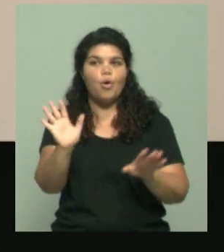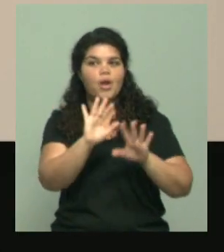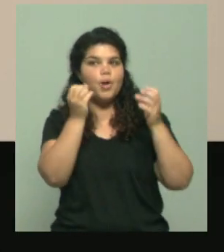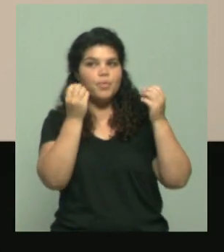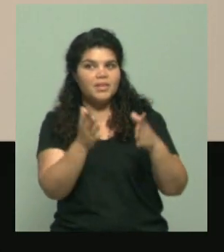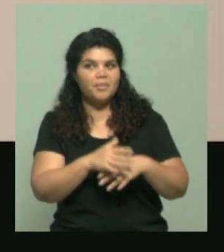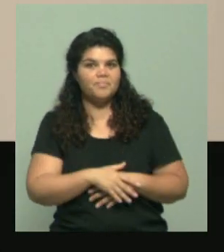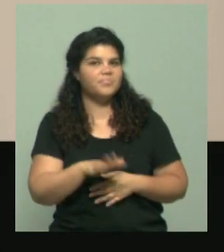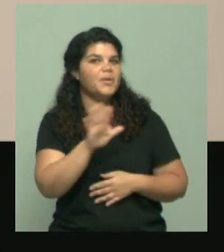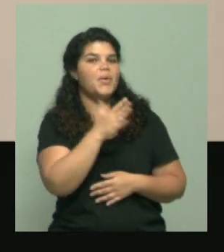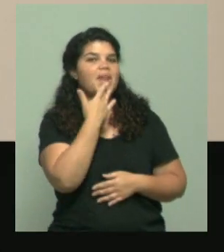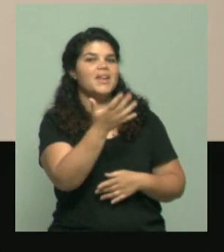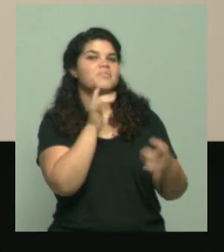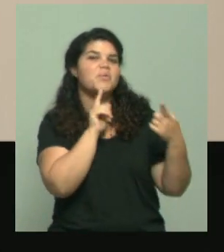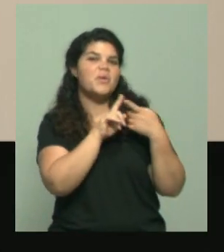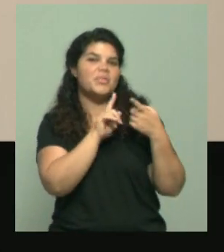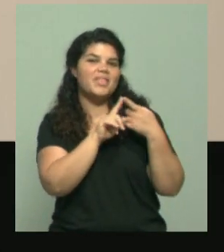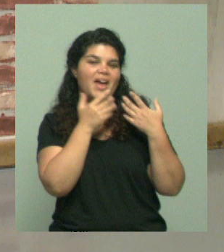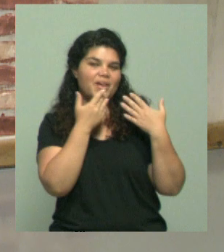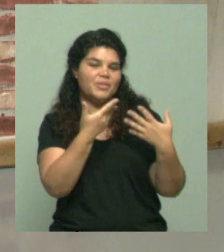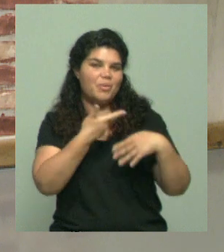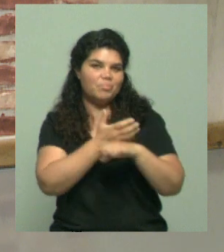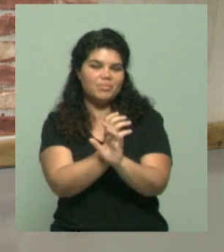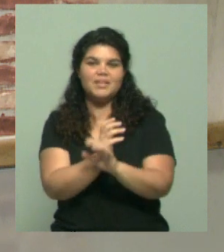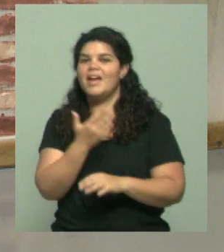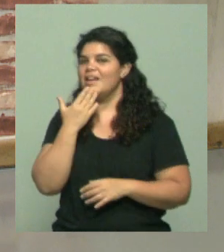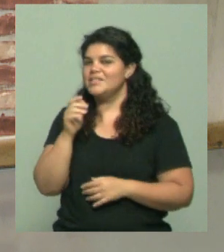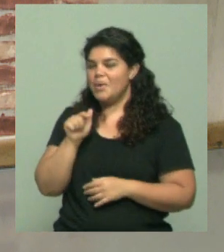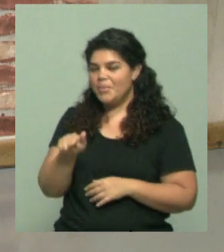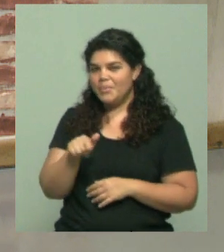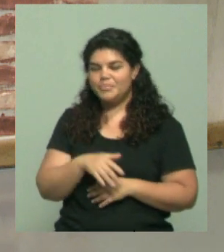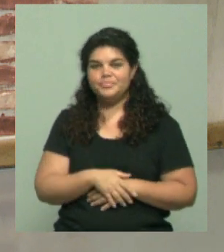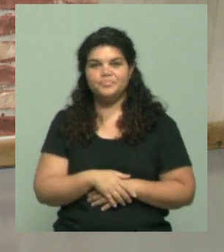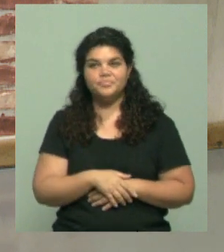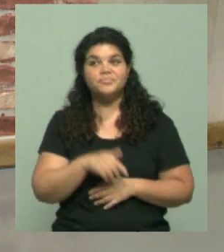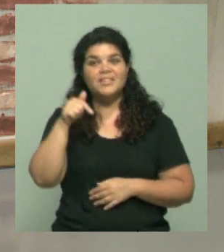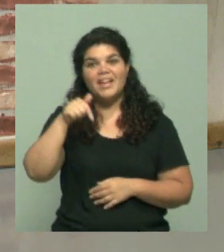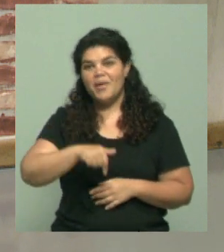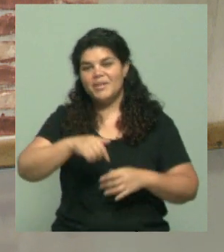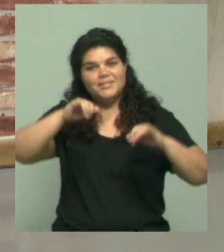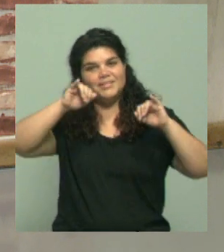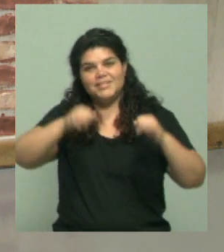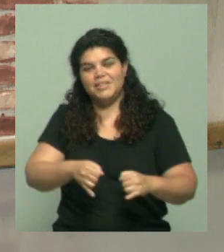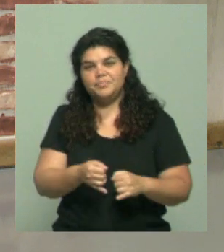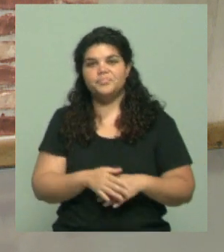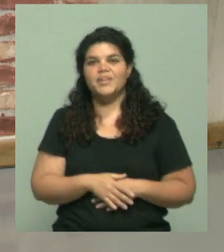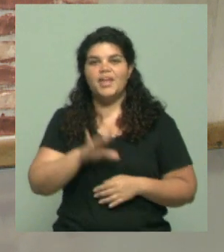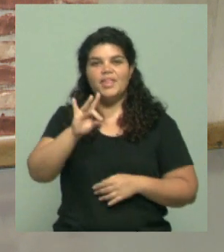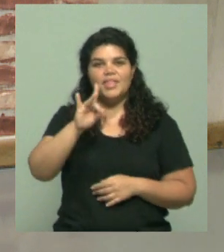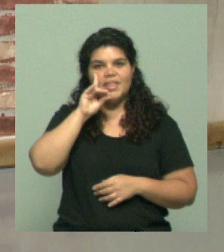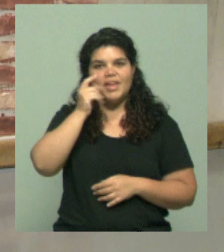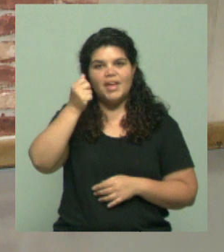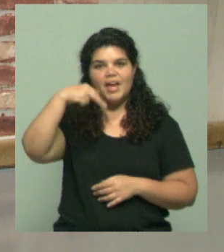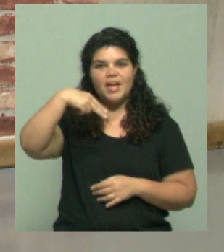¿Qué tal, Claudia? Gracias por el contacto. No, como siempre, gracias a vos. La pregunta del millón, hablemos, tenemos que hablar de Diana Mondino, de que